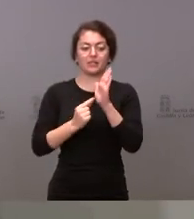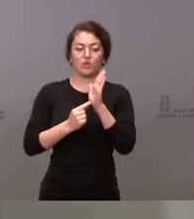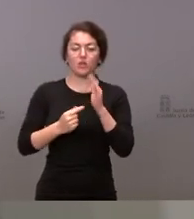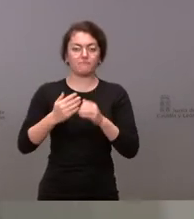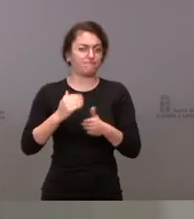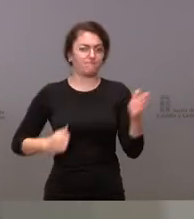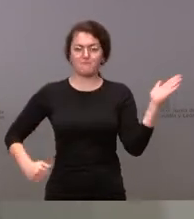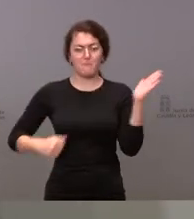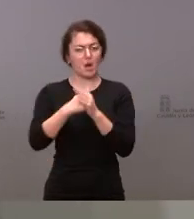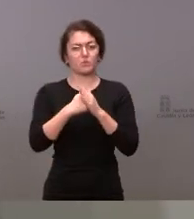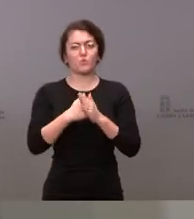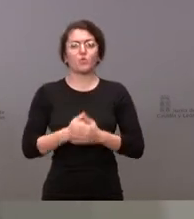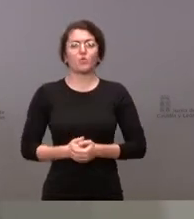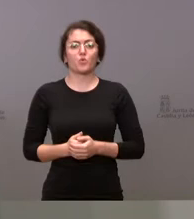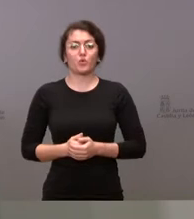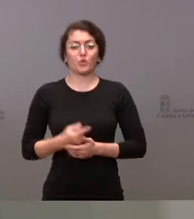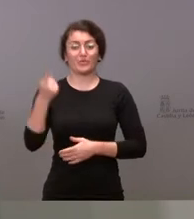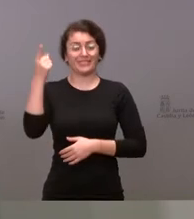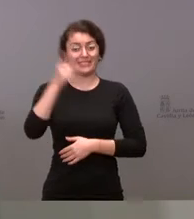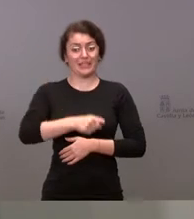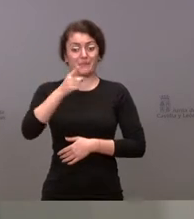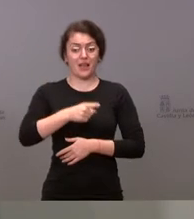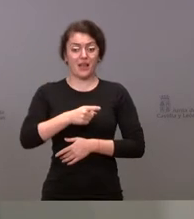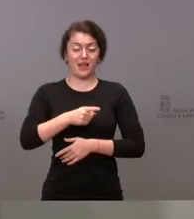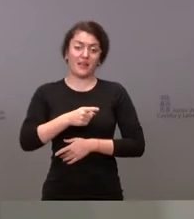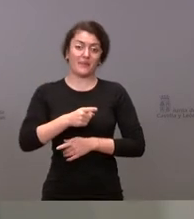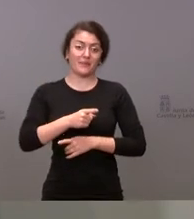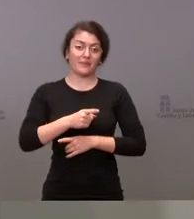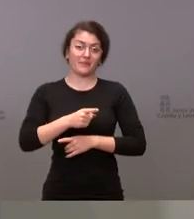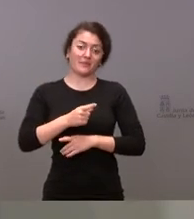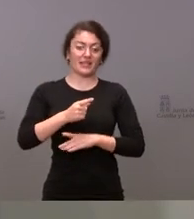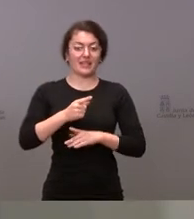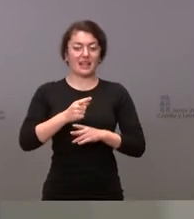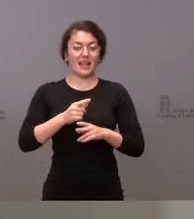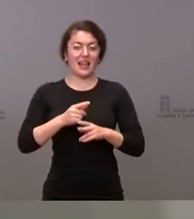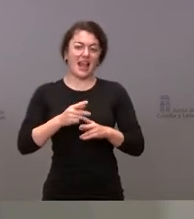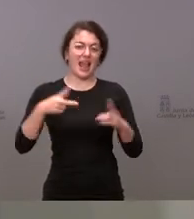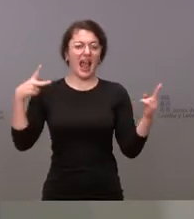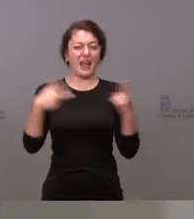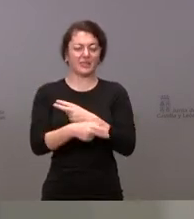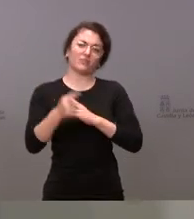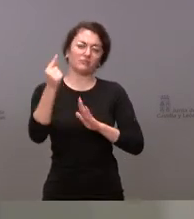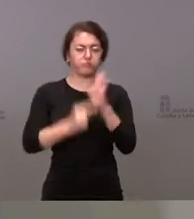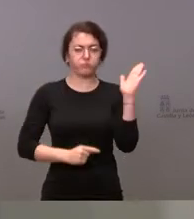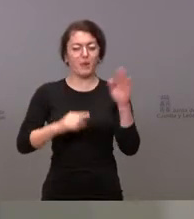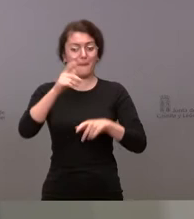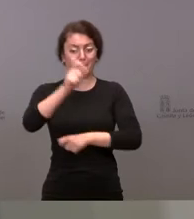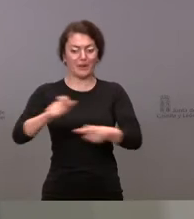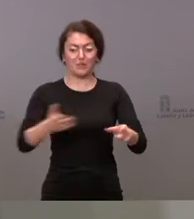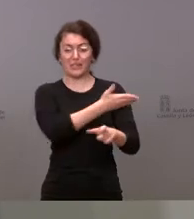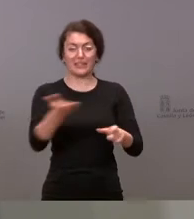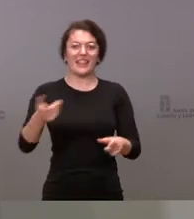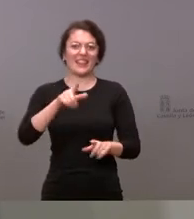más posible y, sobre todo, limitar las restricciones a aquellas personas que han decidido voluntariamente